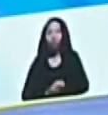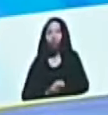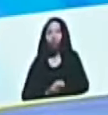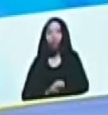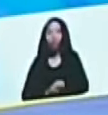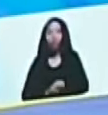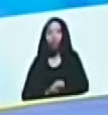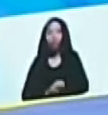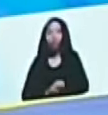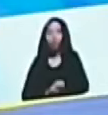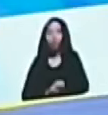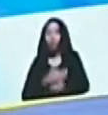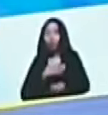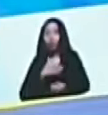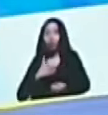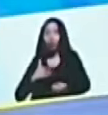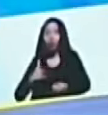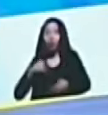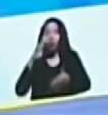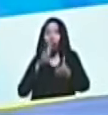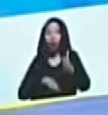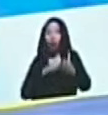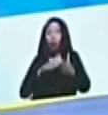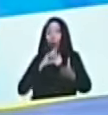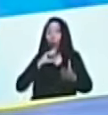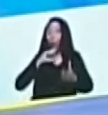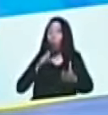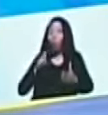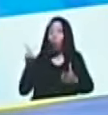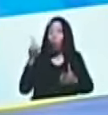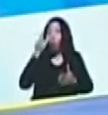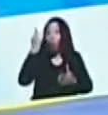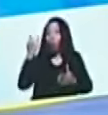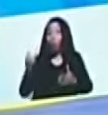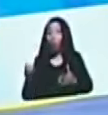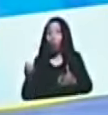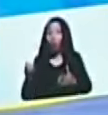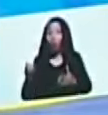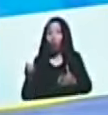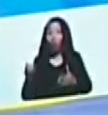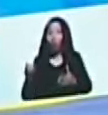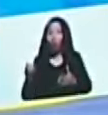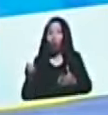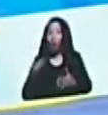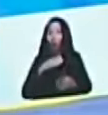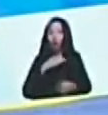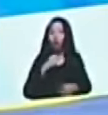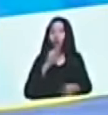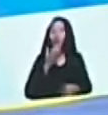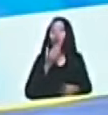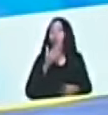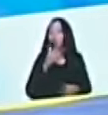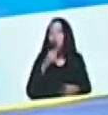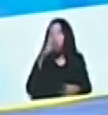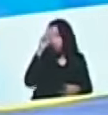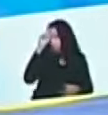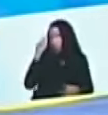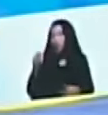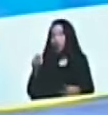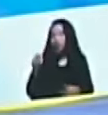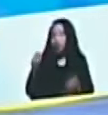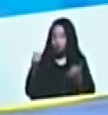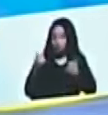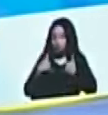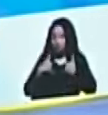el que pretenda exterminar con odio a adversario, y desconocerlo, se está desconociendo a sí